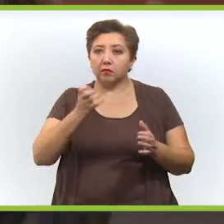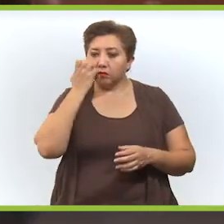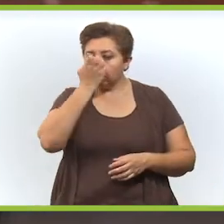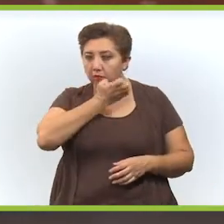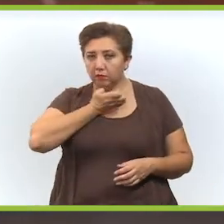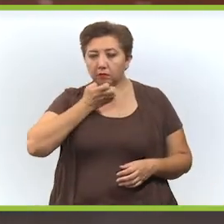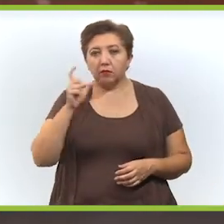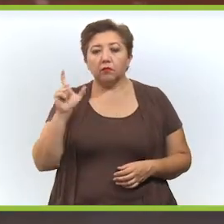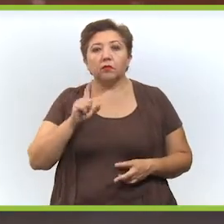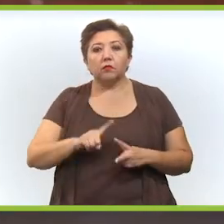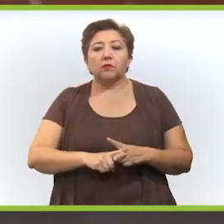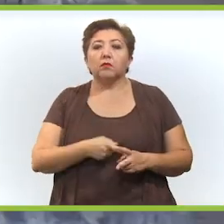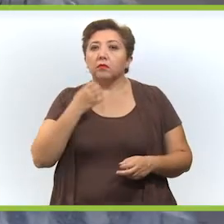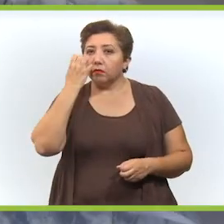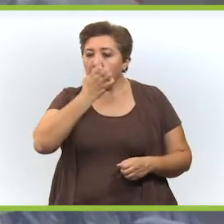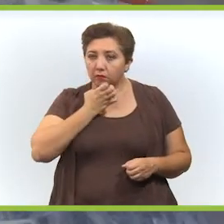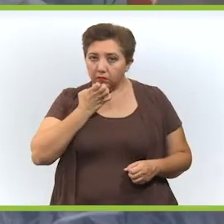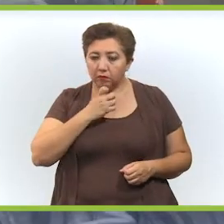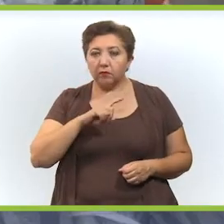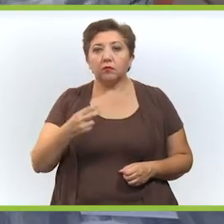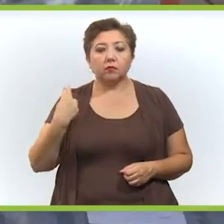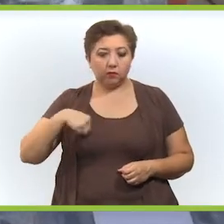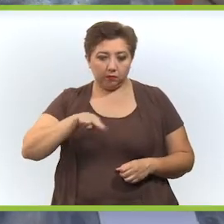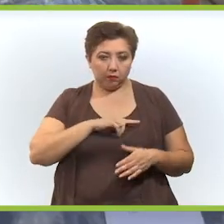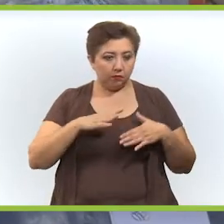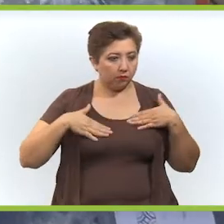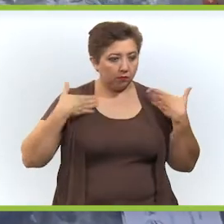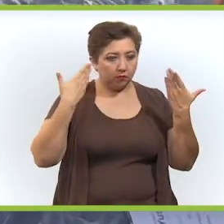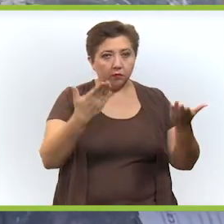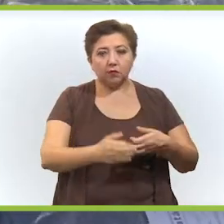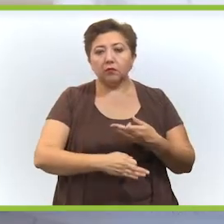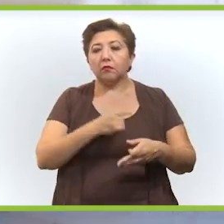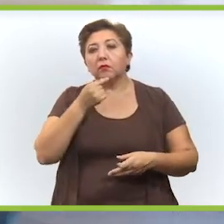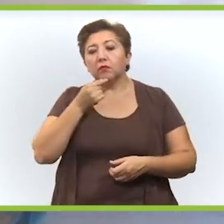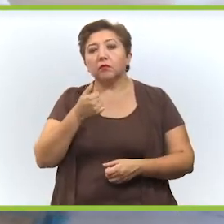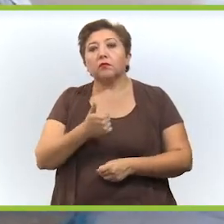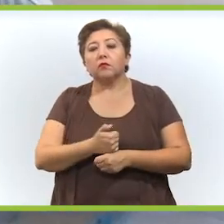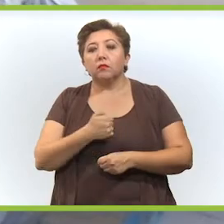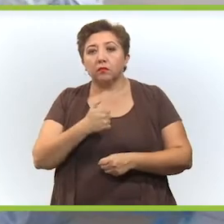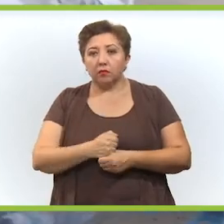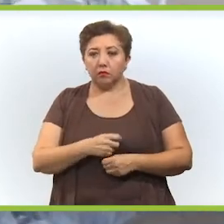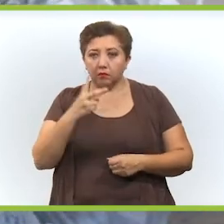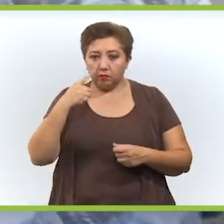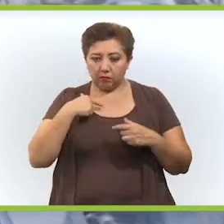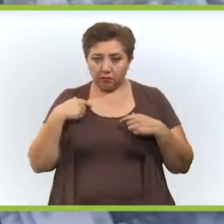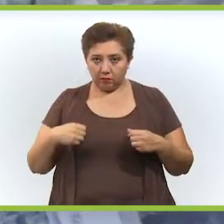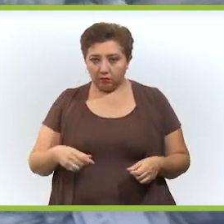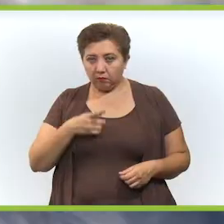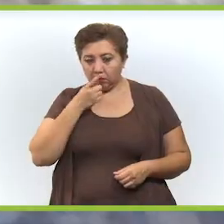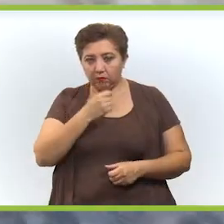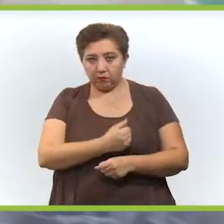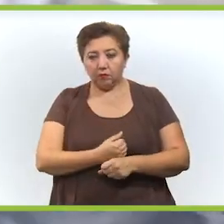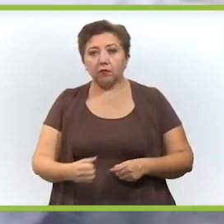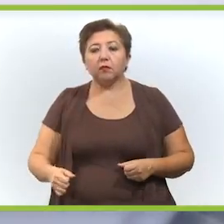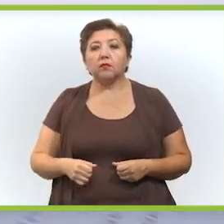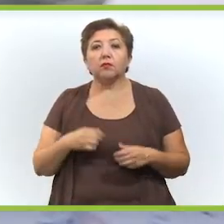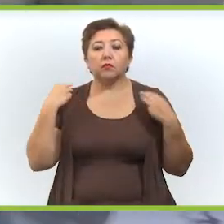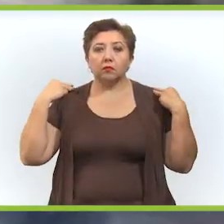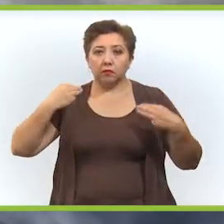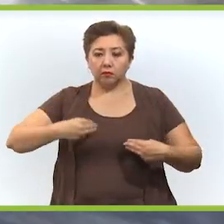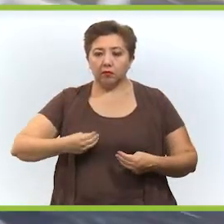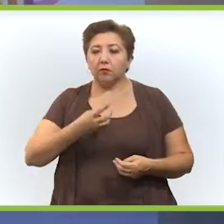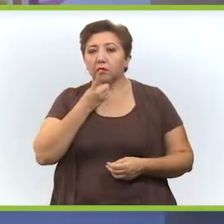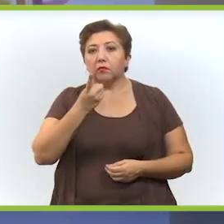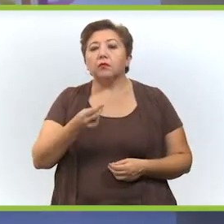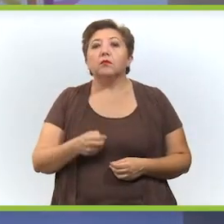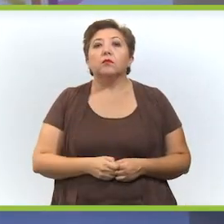repartimos a todos los niños de primaria dos camisas de uniforme, unos zapatos, una mochila y un paquete de útiles escolares. Bueno, pues en el mes de diciembre